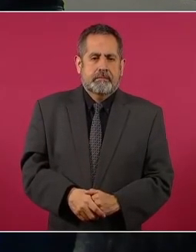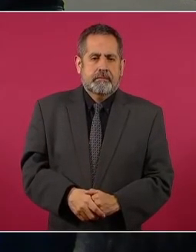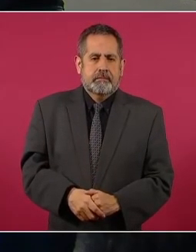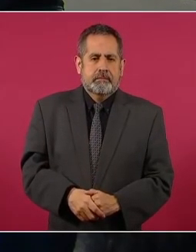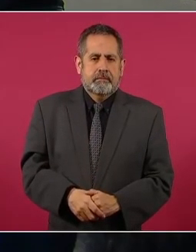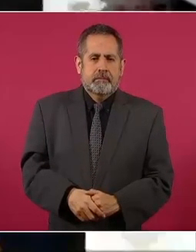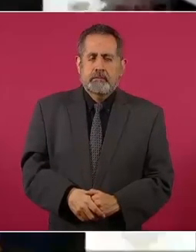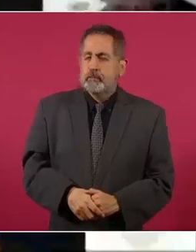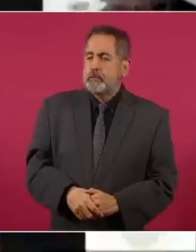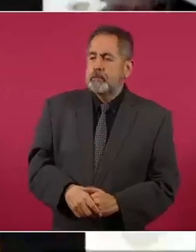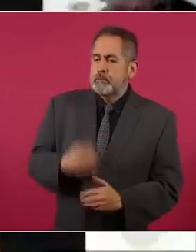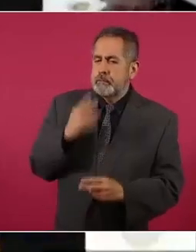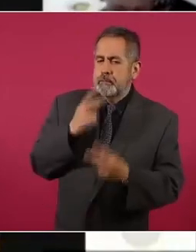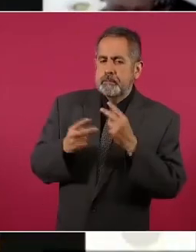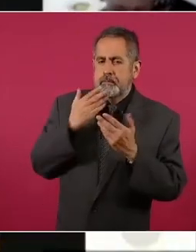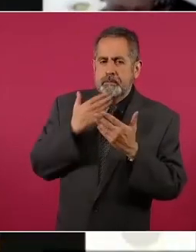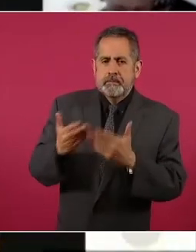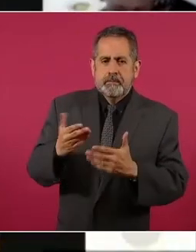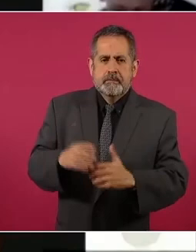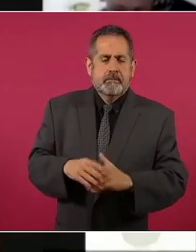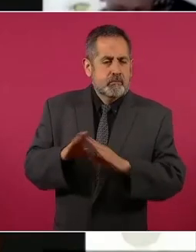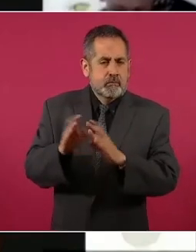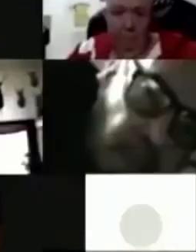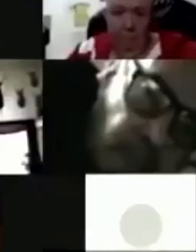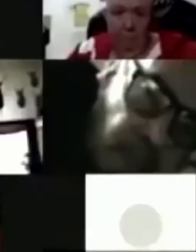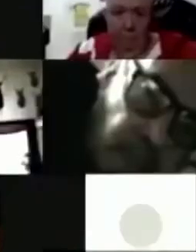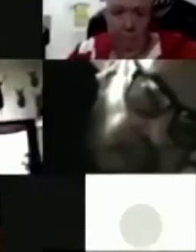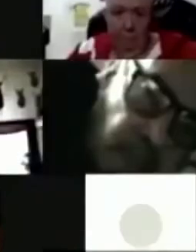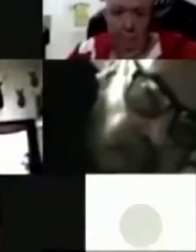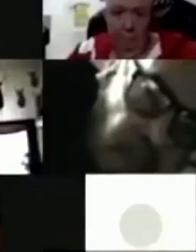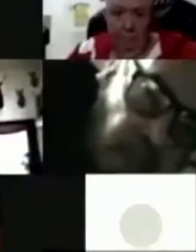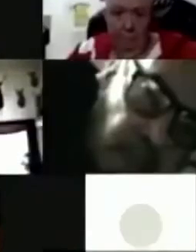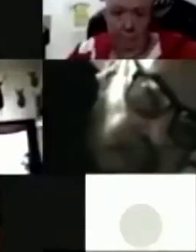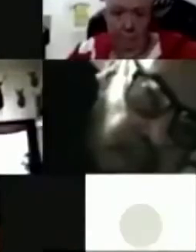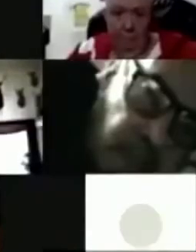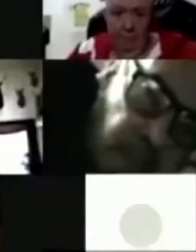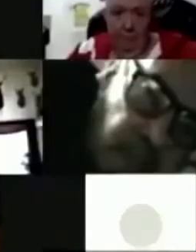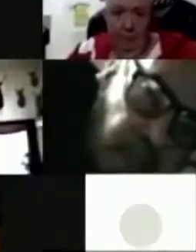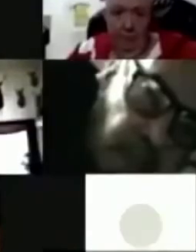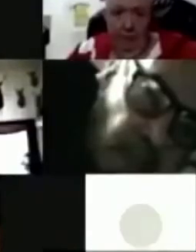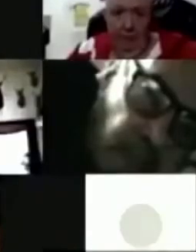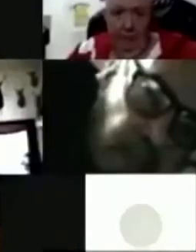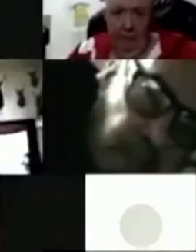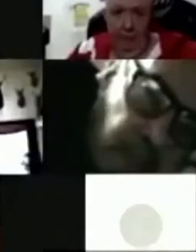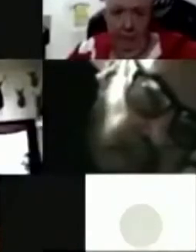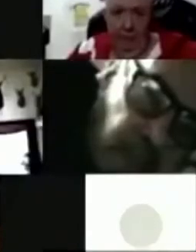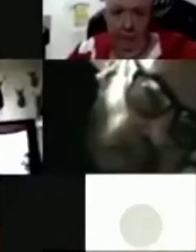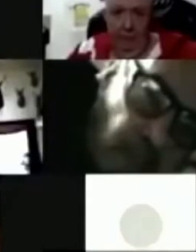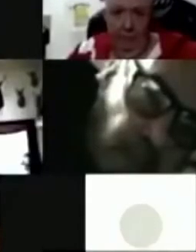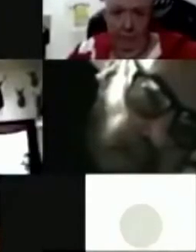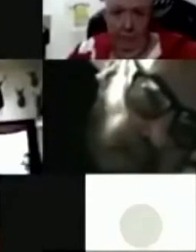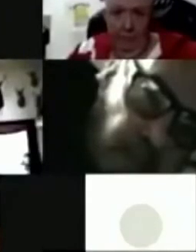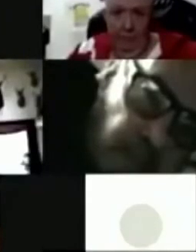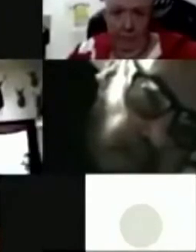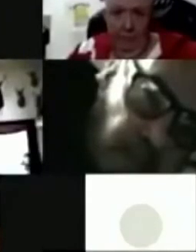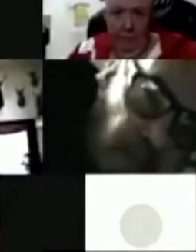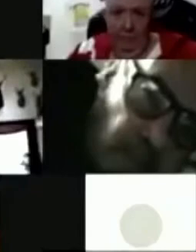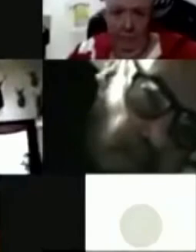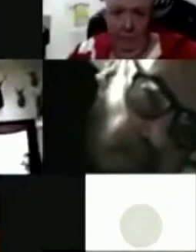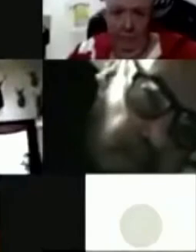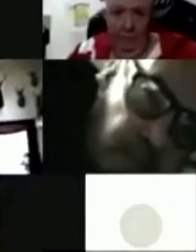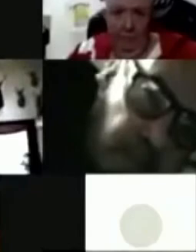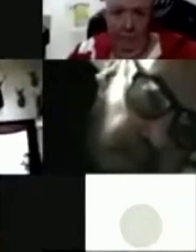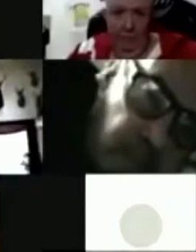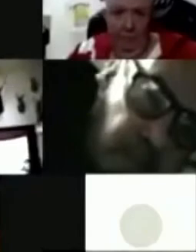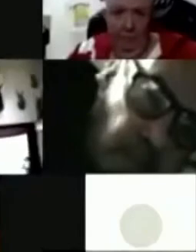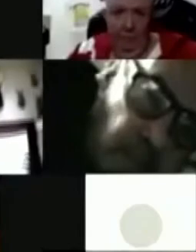Bienvenido Héctor. Gracias, ¿cómo está? Si quieres hago, oíste Héctor lo que dije hace rato, no habías entrado, ¿verdad? No, no había entrado,